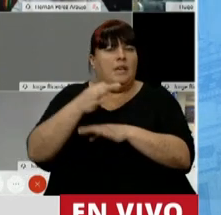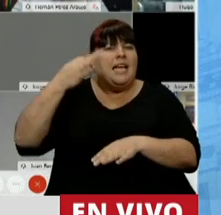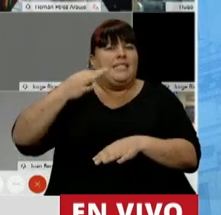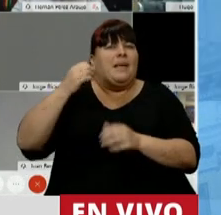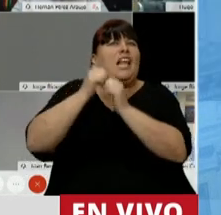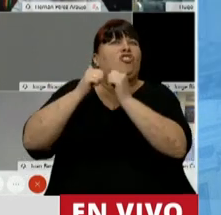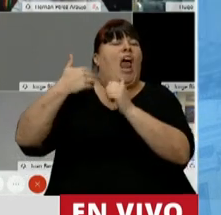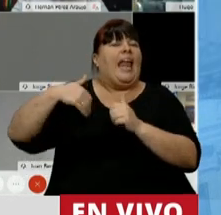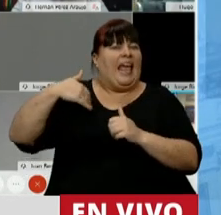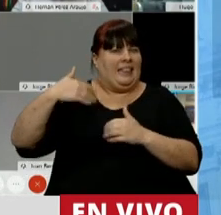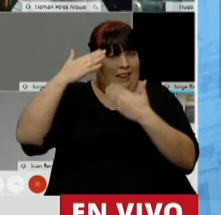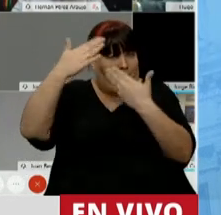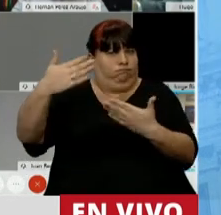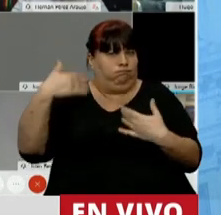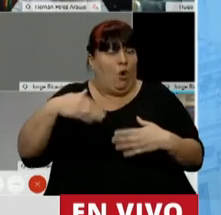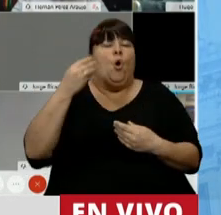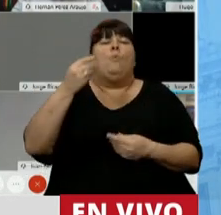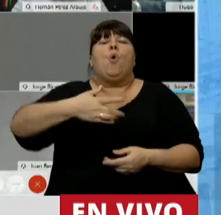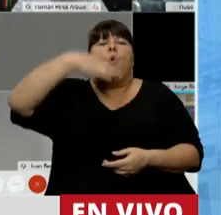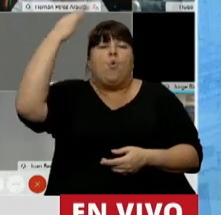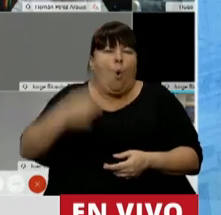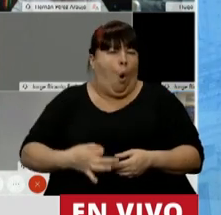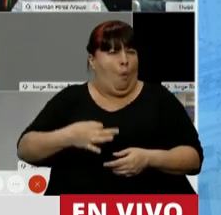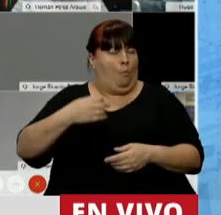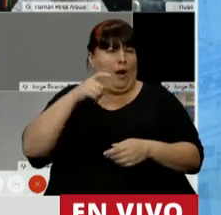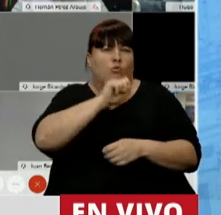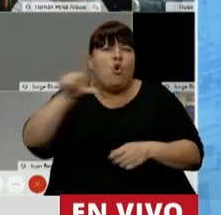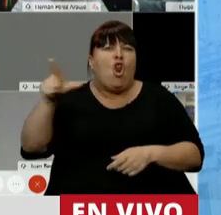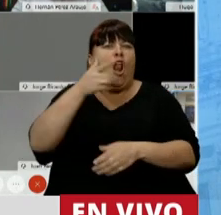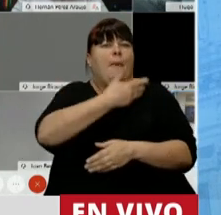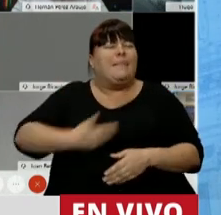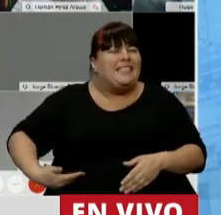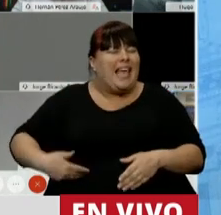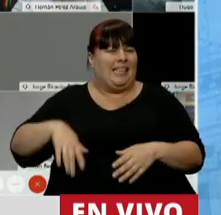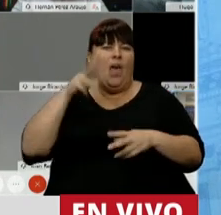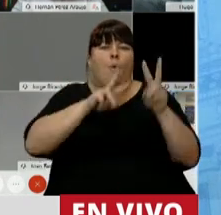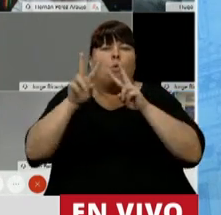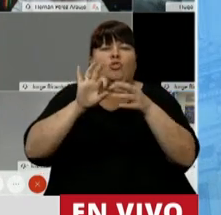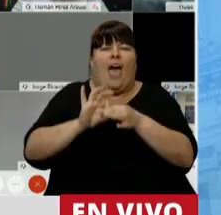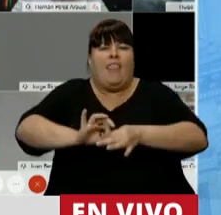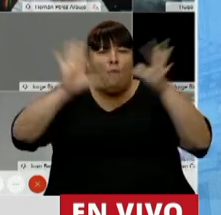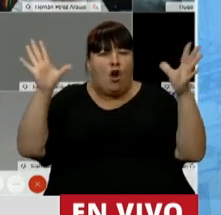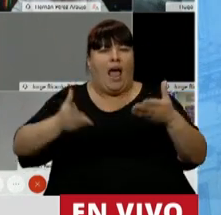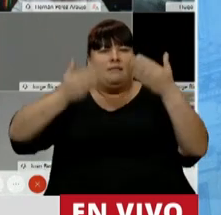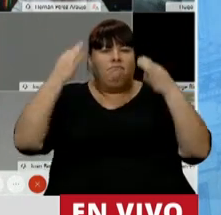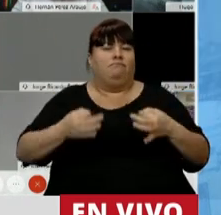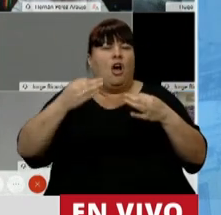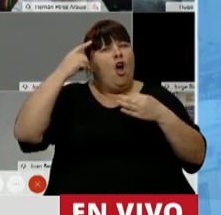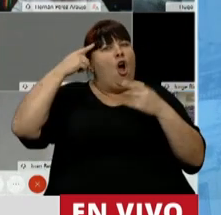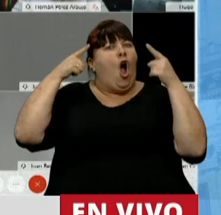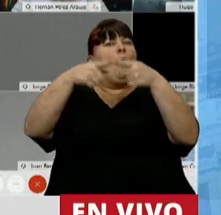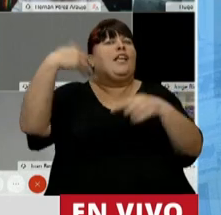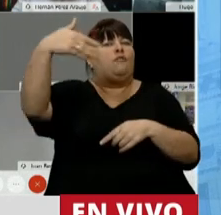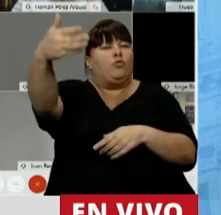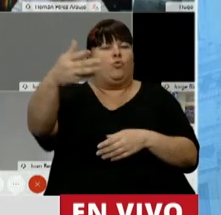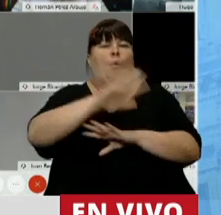privilegio en la historia de la Argentina, porque cumplió con crecer el rol que tenía, que era consolidar la democracia y ser un faro que ilumine